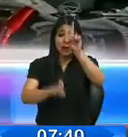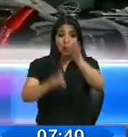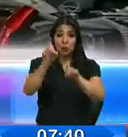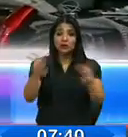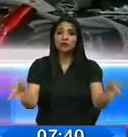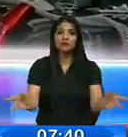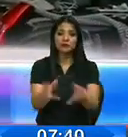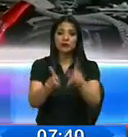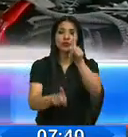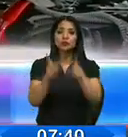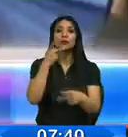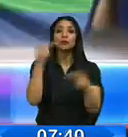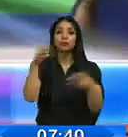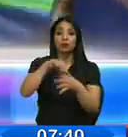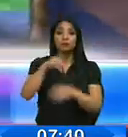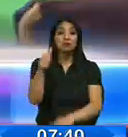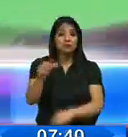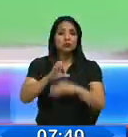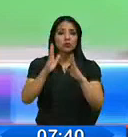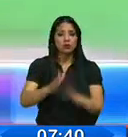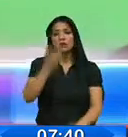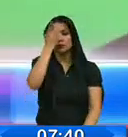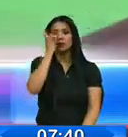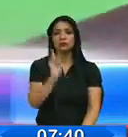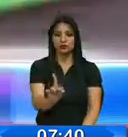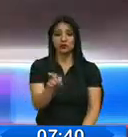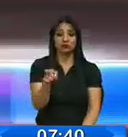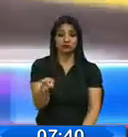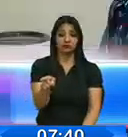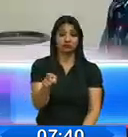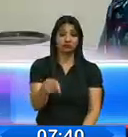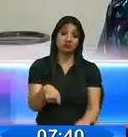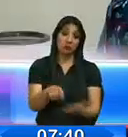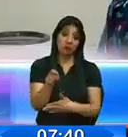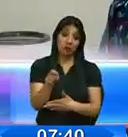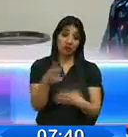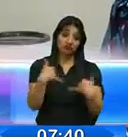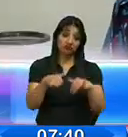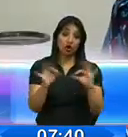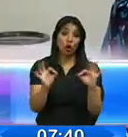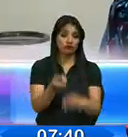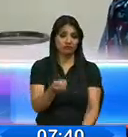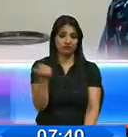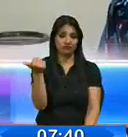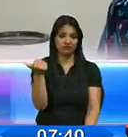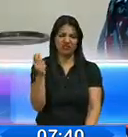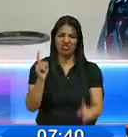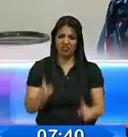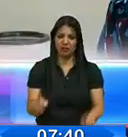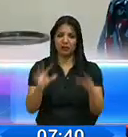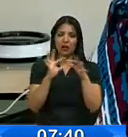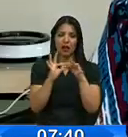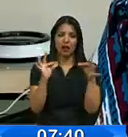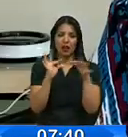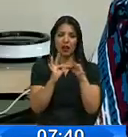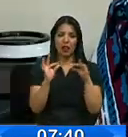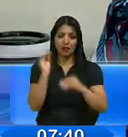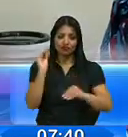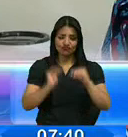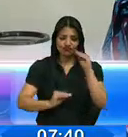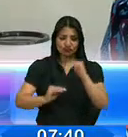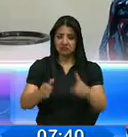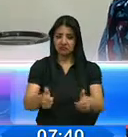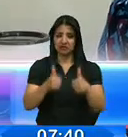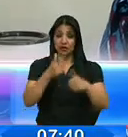consulta popular y sea el pueblo ecuatoriano quien decida sobre este tema. Hay que hacer una buena redacción. El hecho de que la Corte